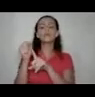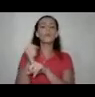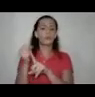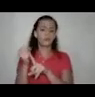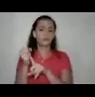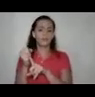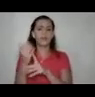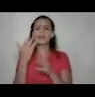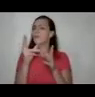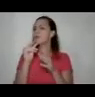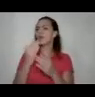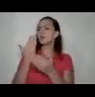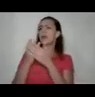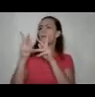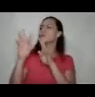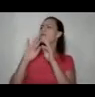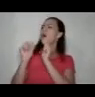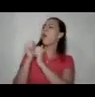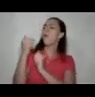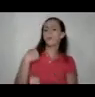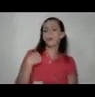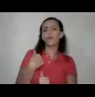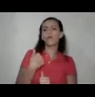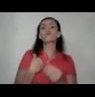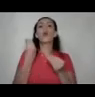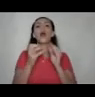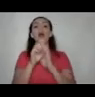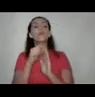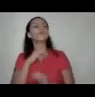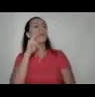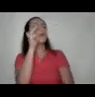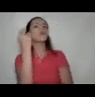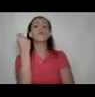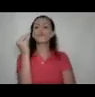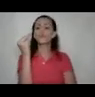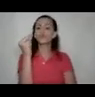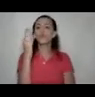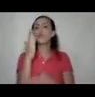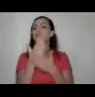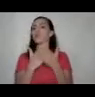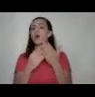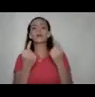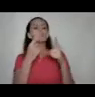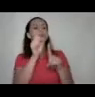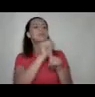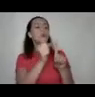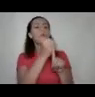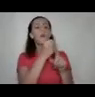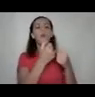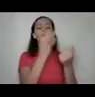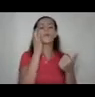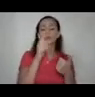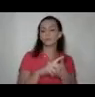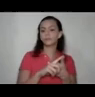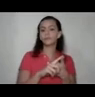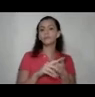vez no que llegue la persona a hablar conmigo, qué hago yo cuando veo una noticia sobre alguna situación de violencia contra las mujeres, aunque